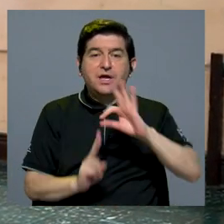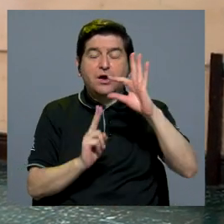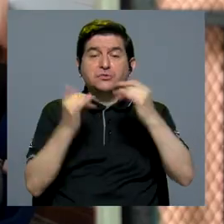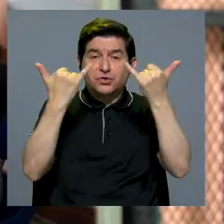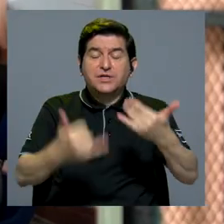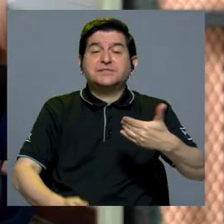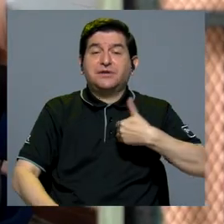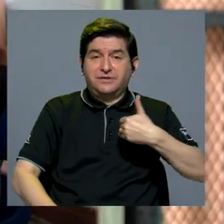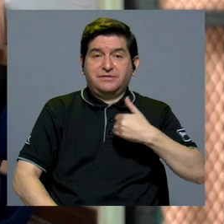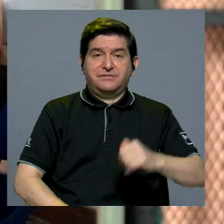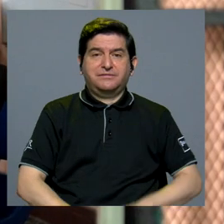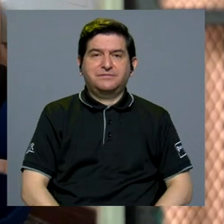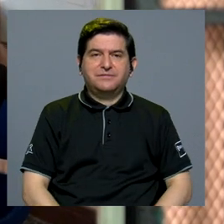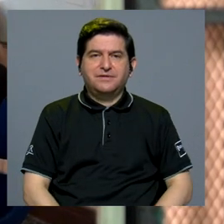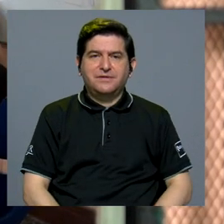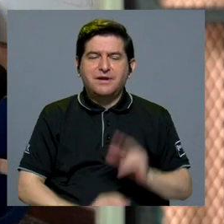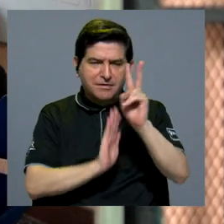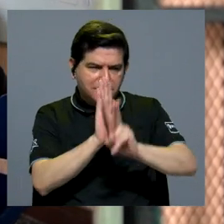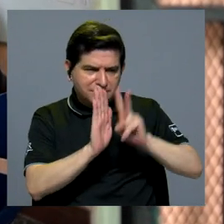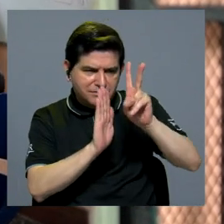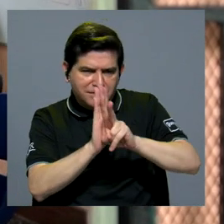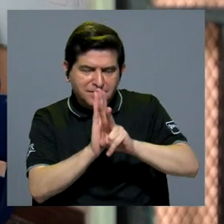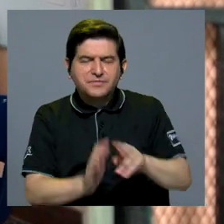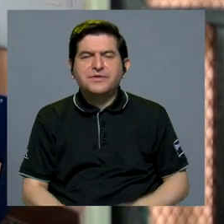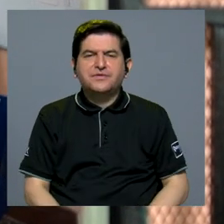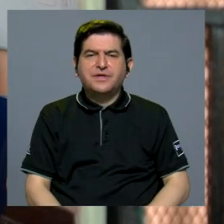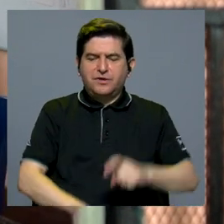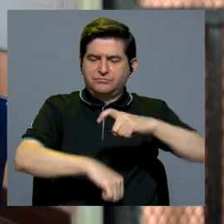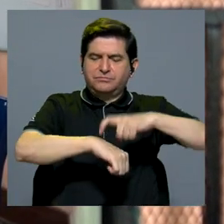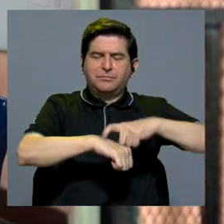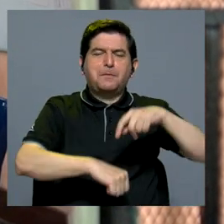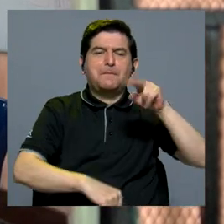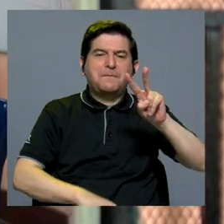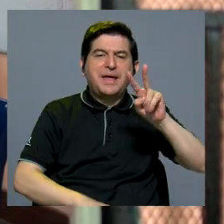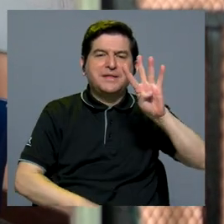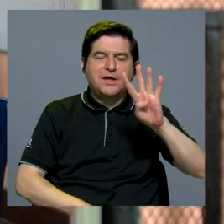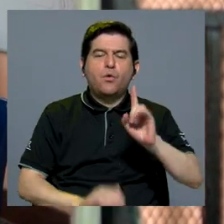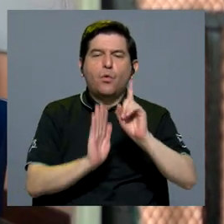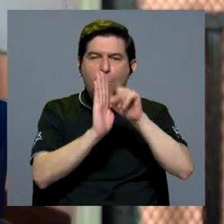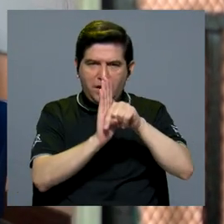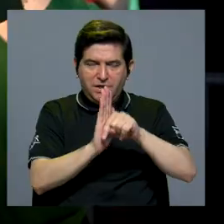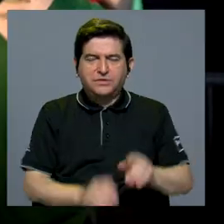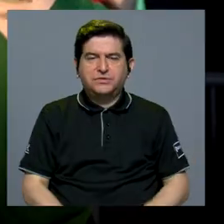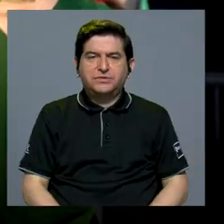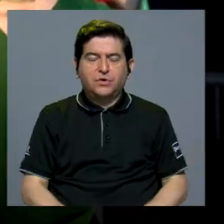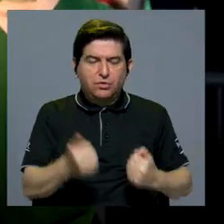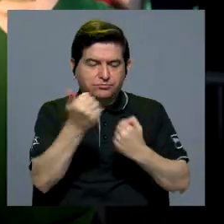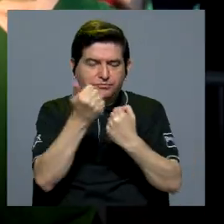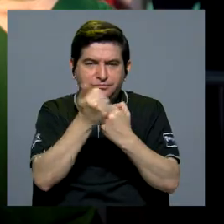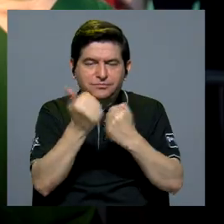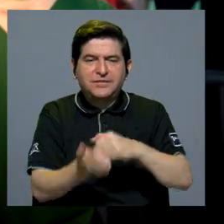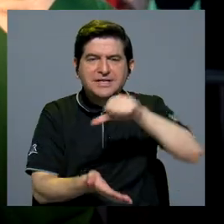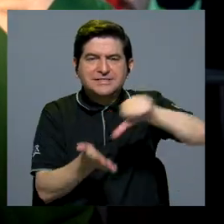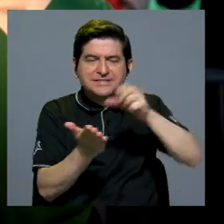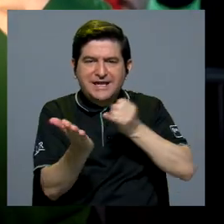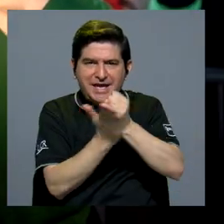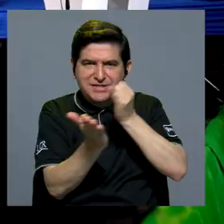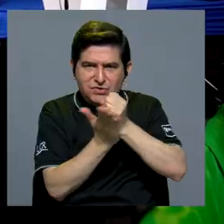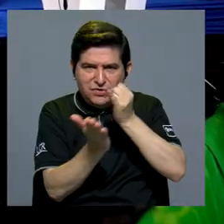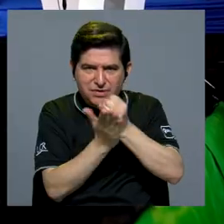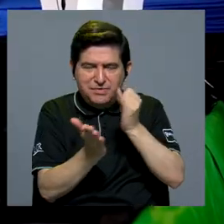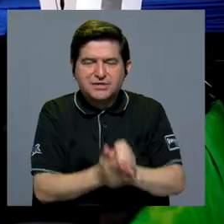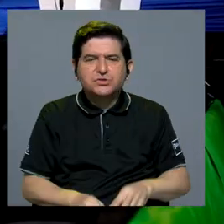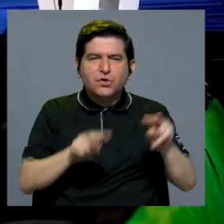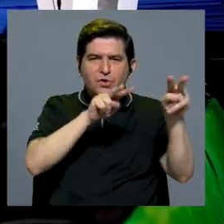relación al sufragio y a las acciones que en este momento tenían planteadas. El audiovisual, el cual tiene una duración de 24 minutos, fue